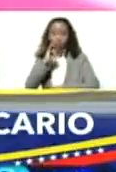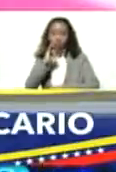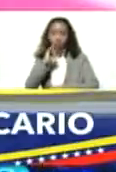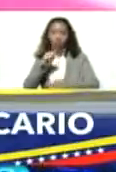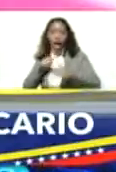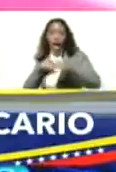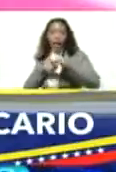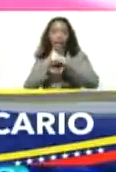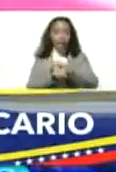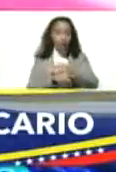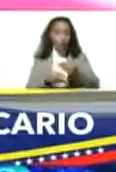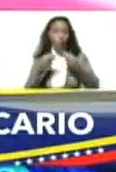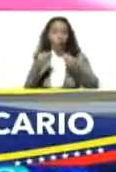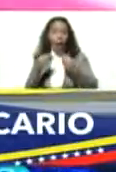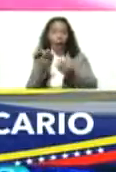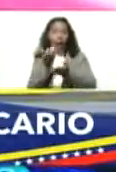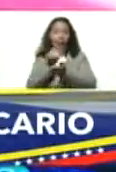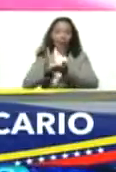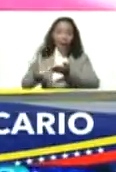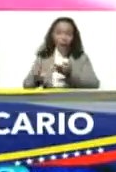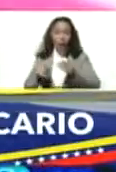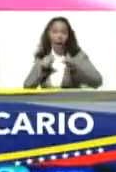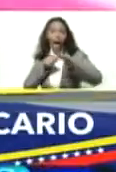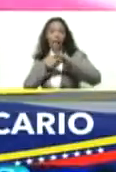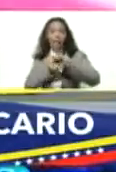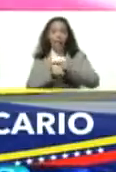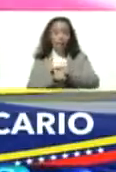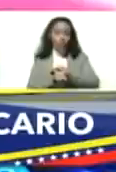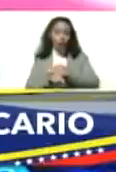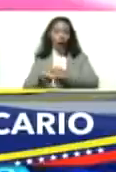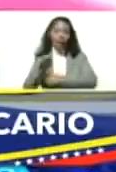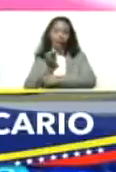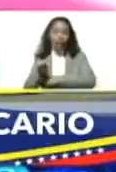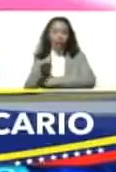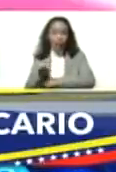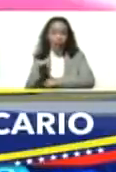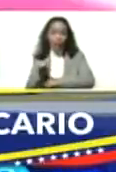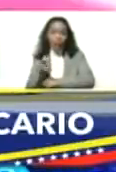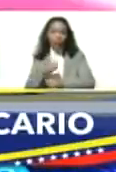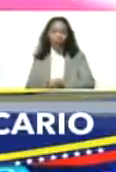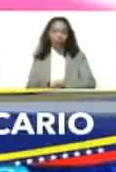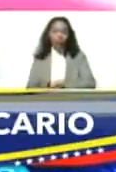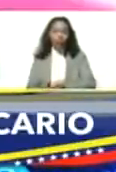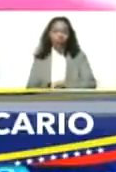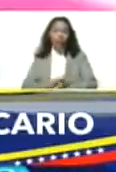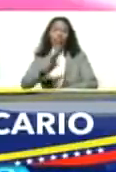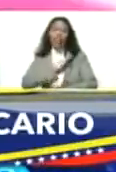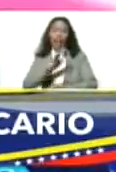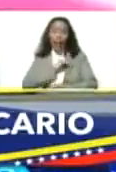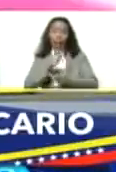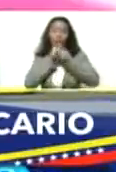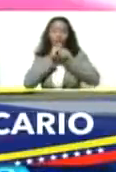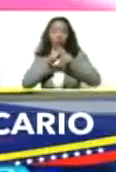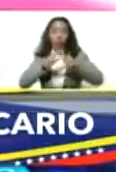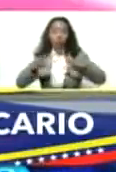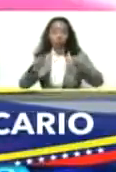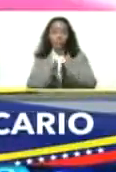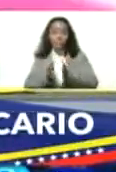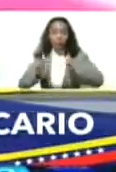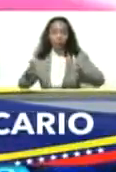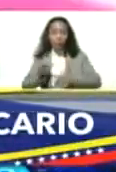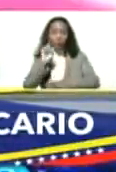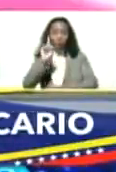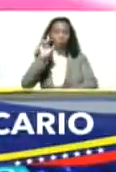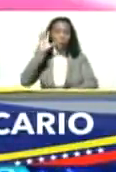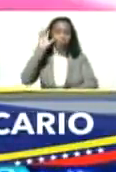acceso a crédito, de acceso a financiamiento. Tenemos que expandir para que un